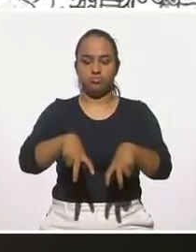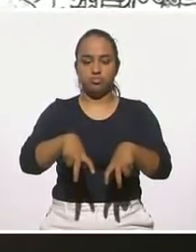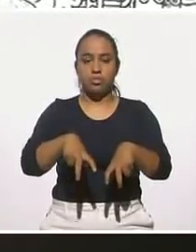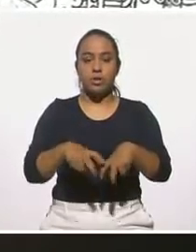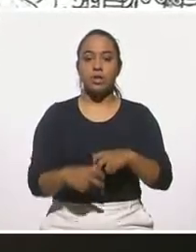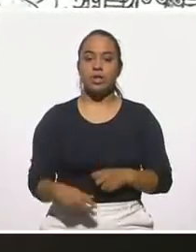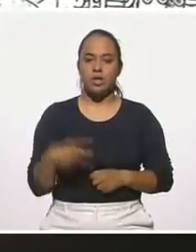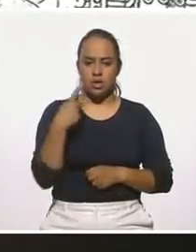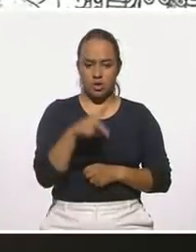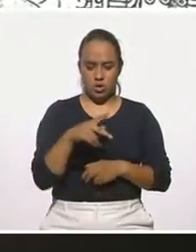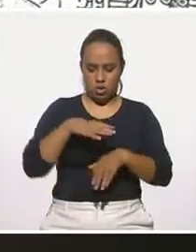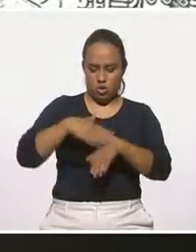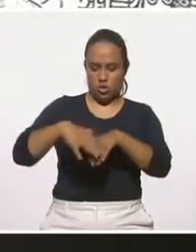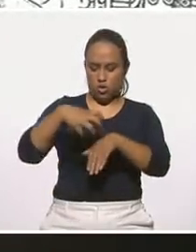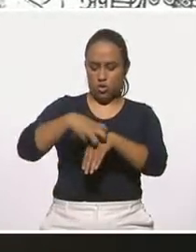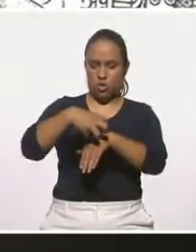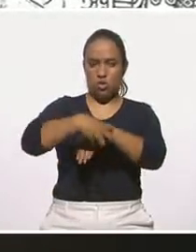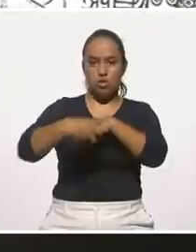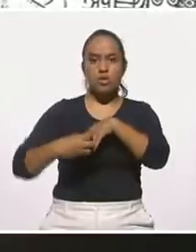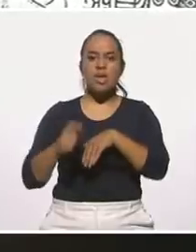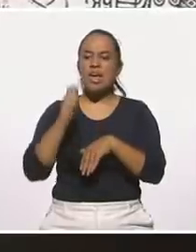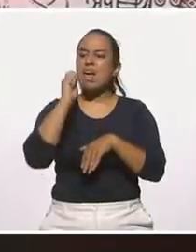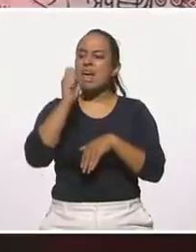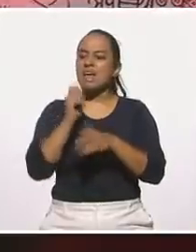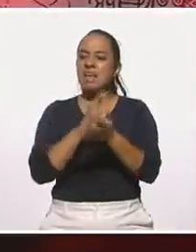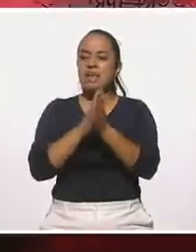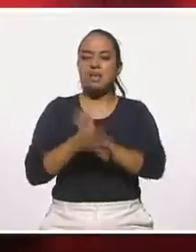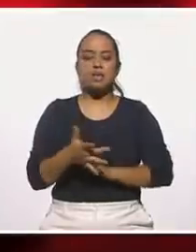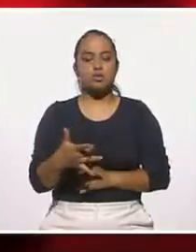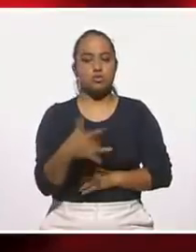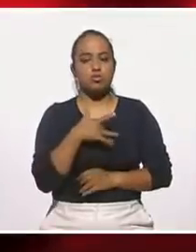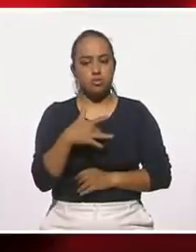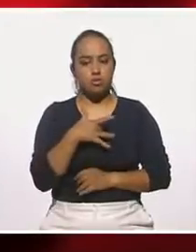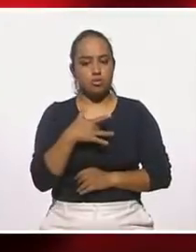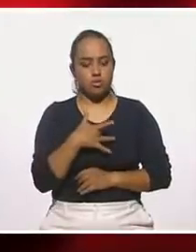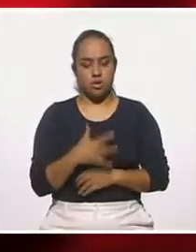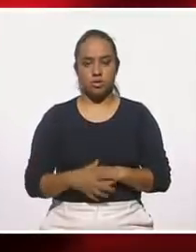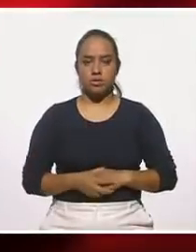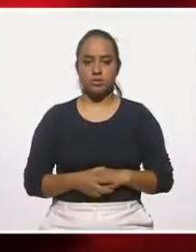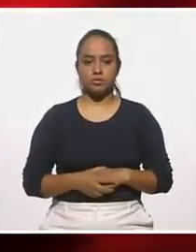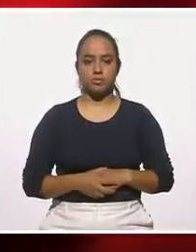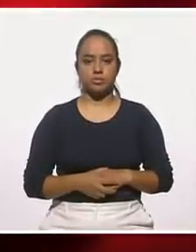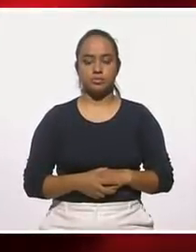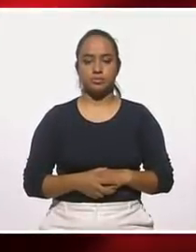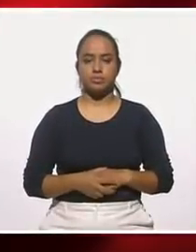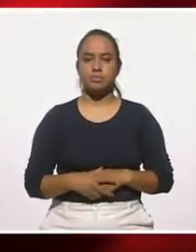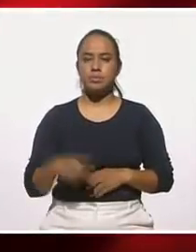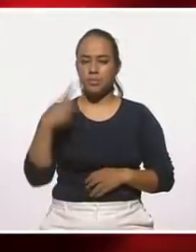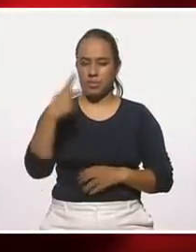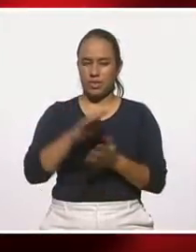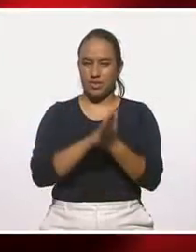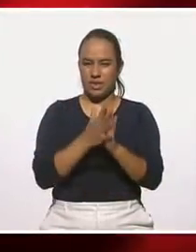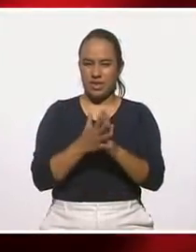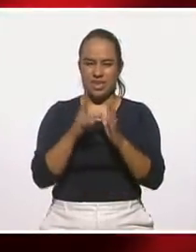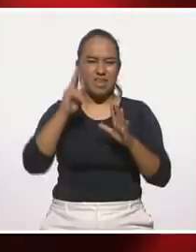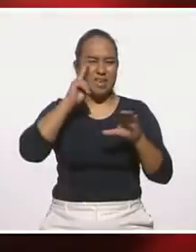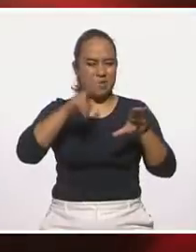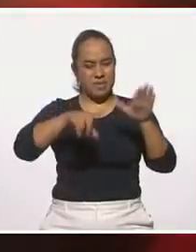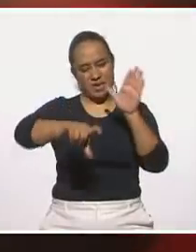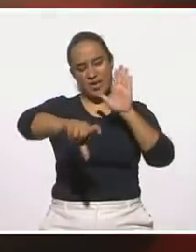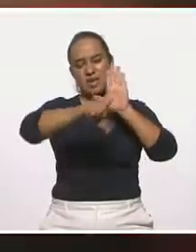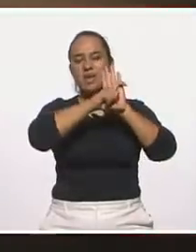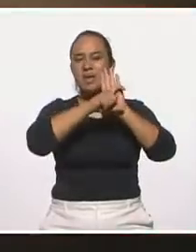manera de tunas, ostenta corazones. La composición gráfica que ofrece el escudo